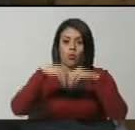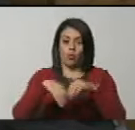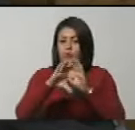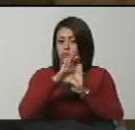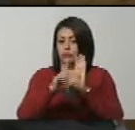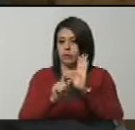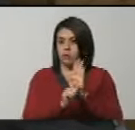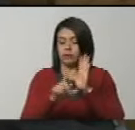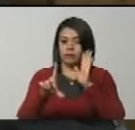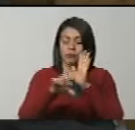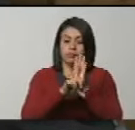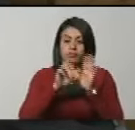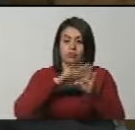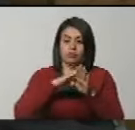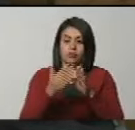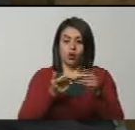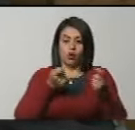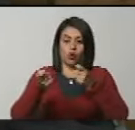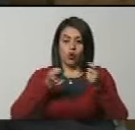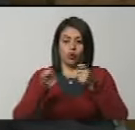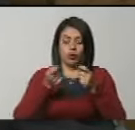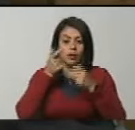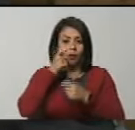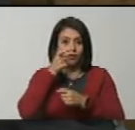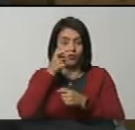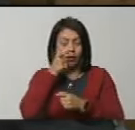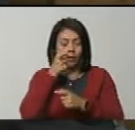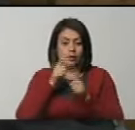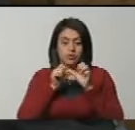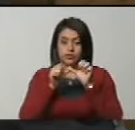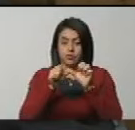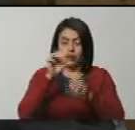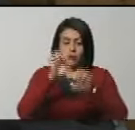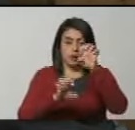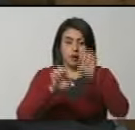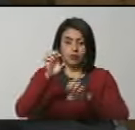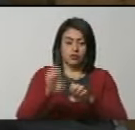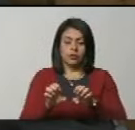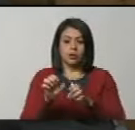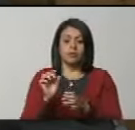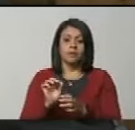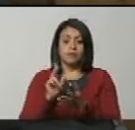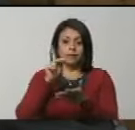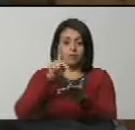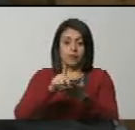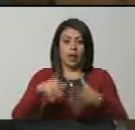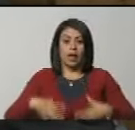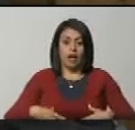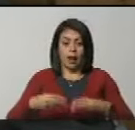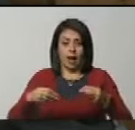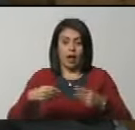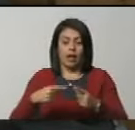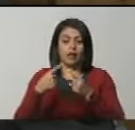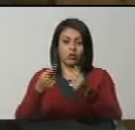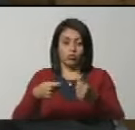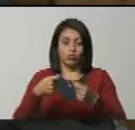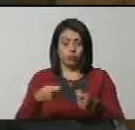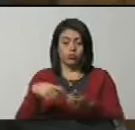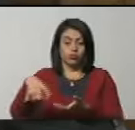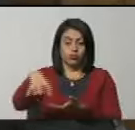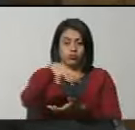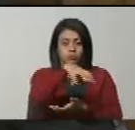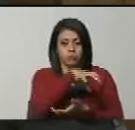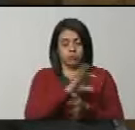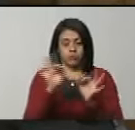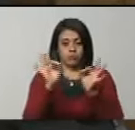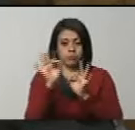la Constitución y la ley, el control, la vigilancia y la fiscalización de los ingresos, gastos y bienes estadales, sin